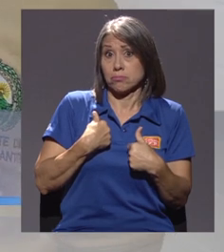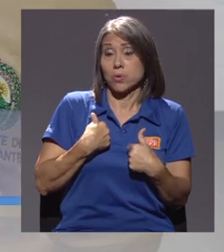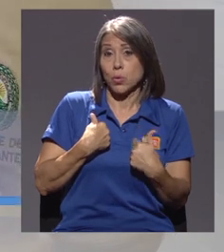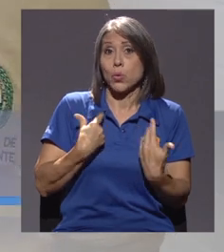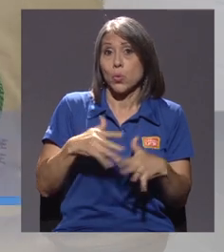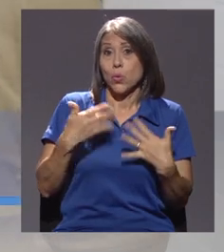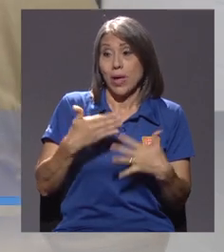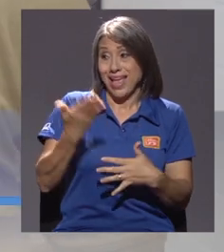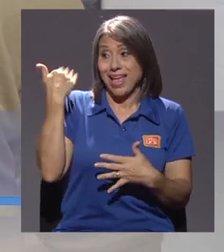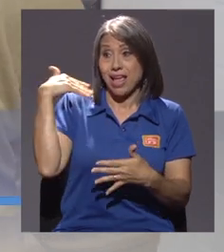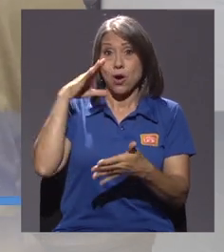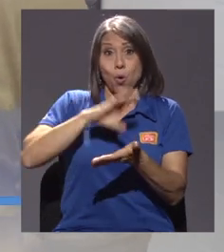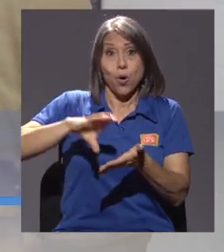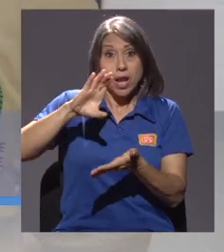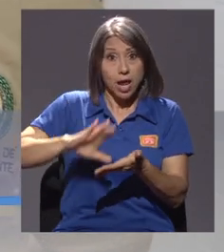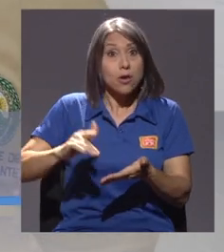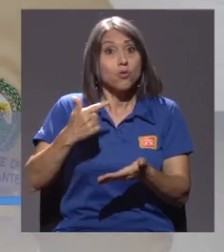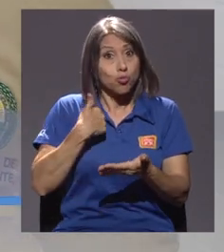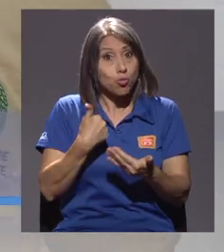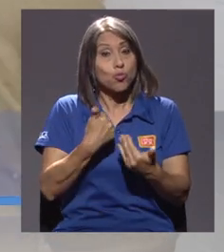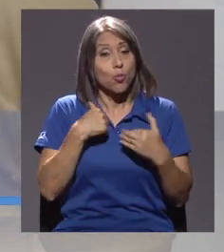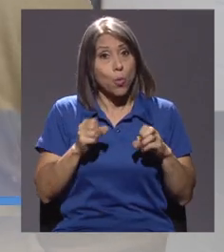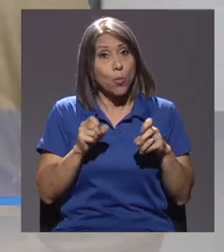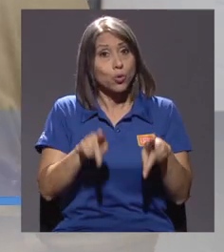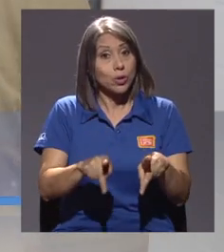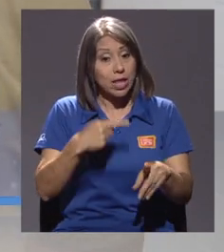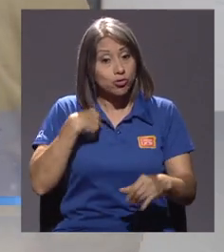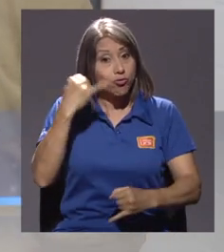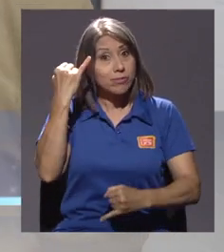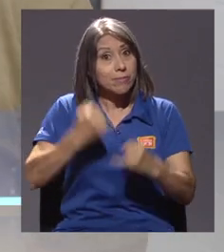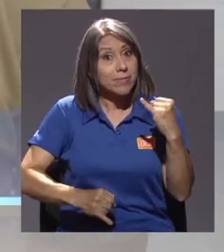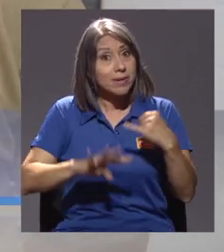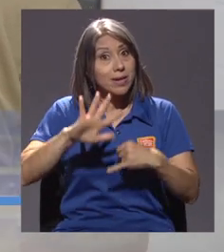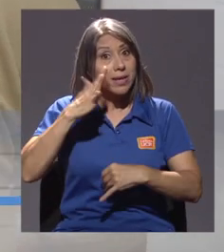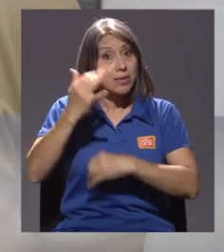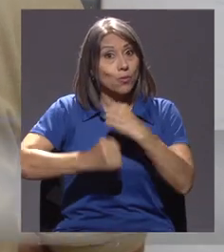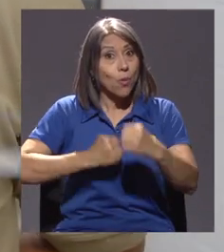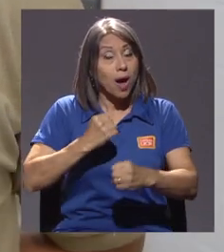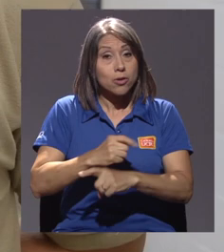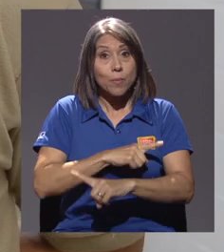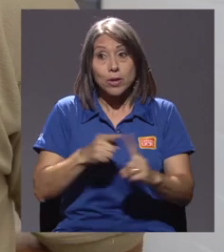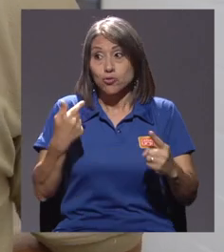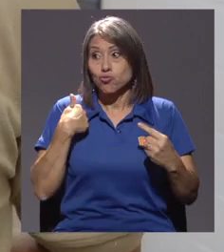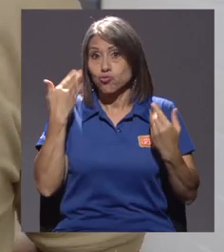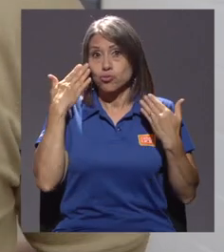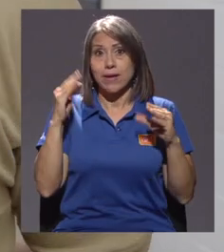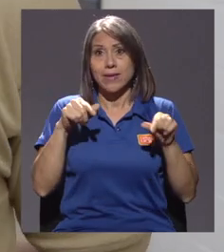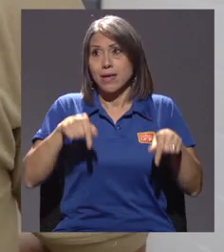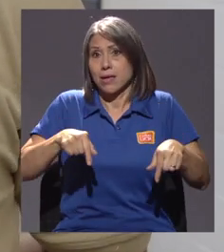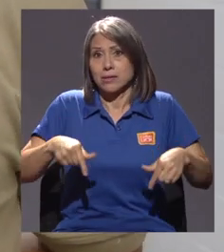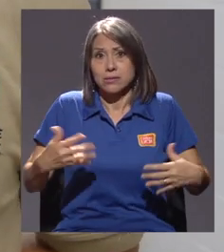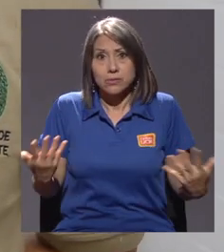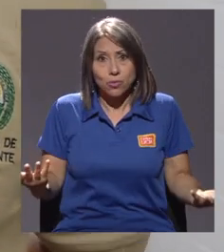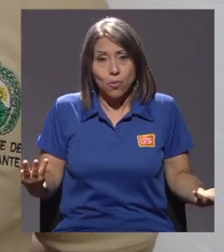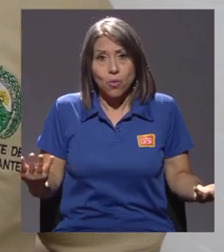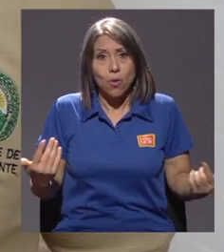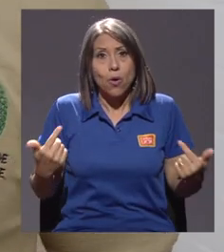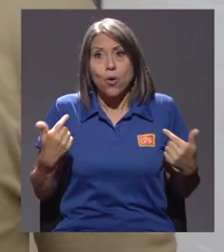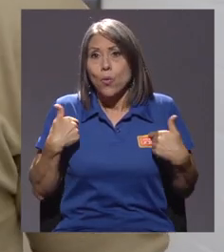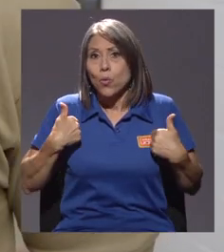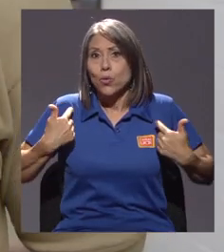oportunidades en el colegio, yo saqué el quinto año y yo no sabía esto y eso. Uno